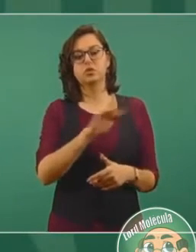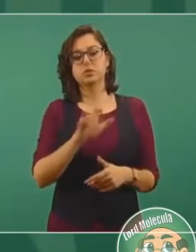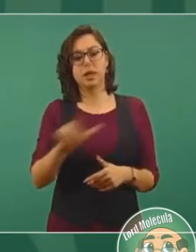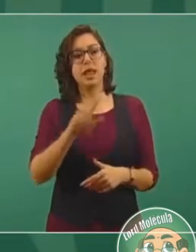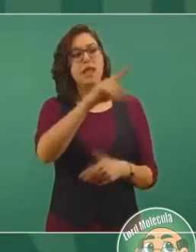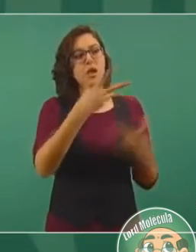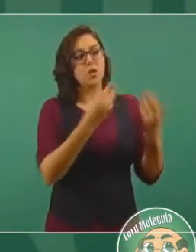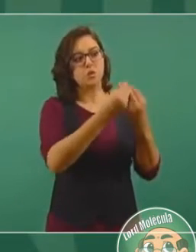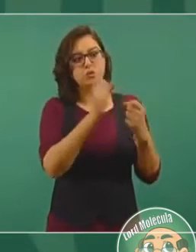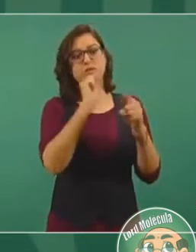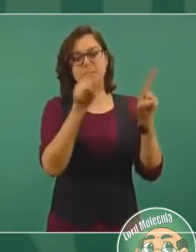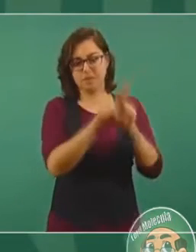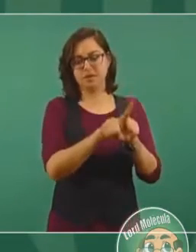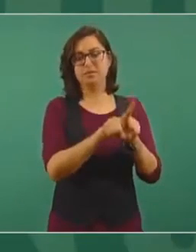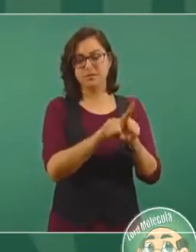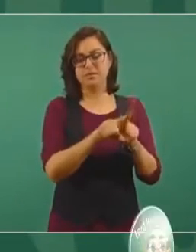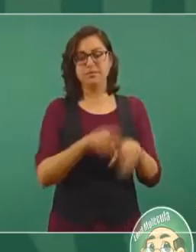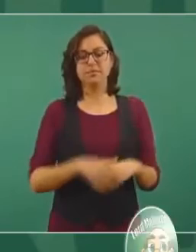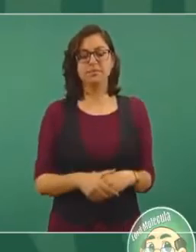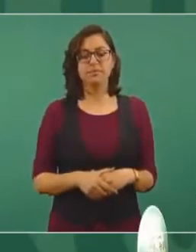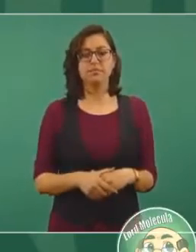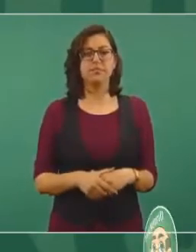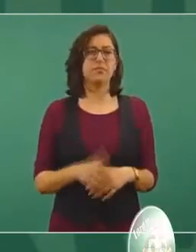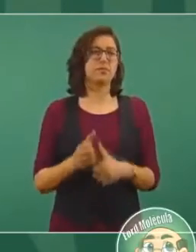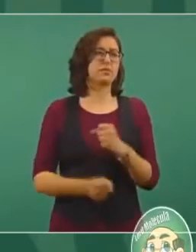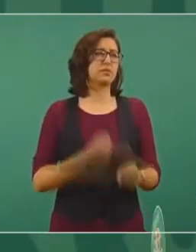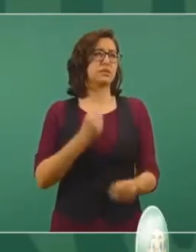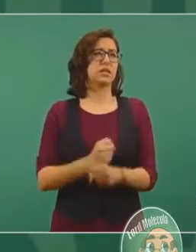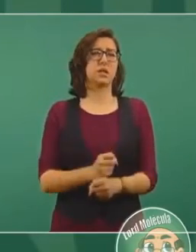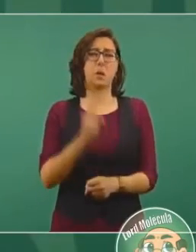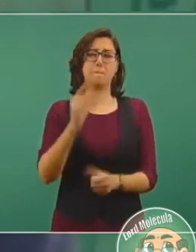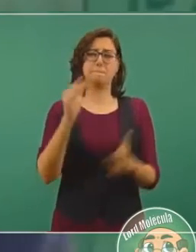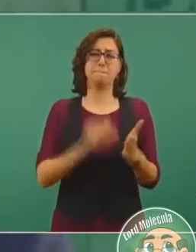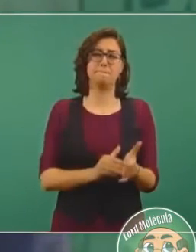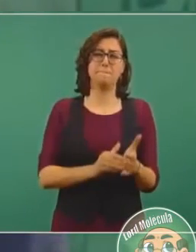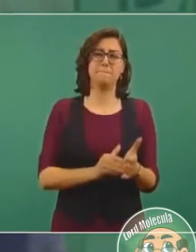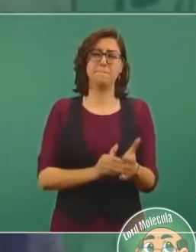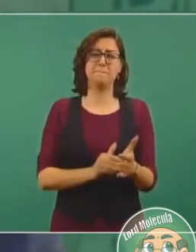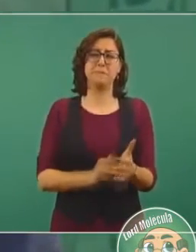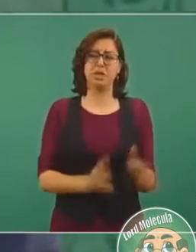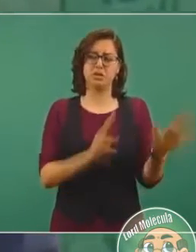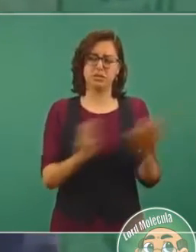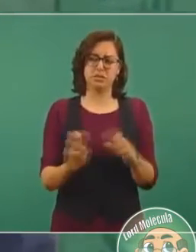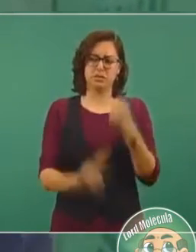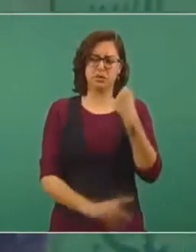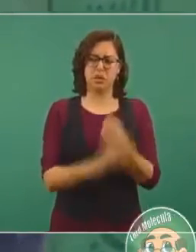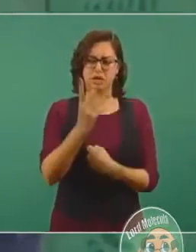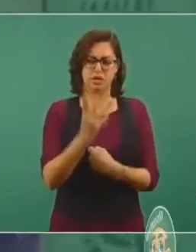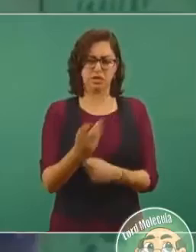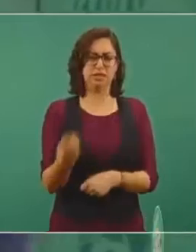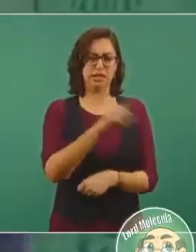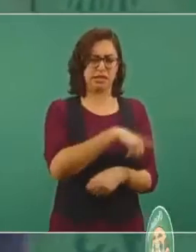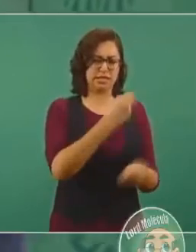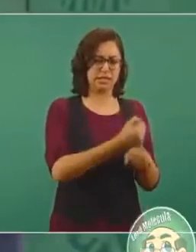allá por 1914 que Daniel era secretario de Marina, Roosevelt era